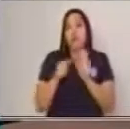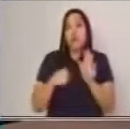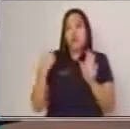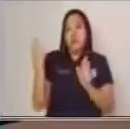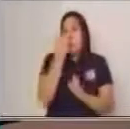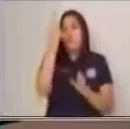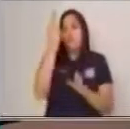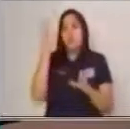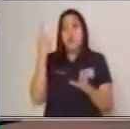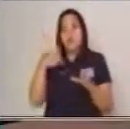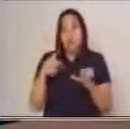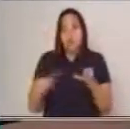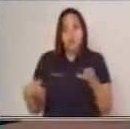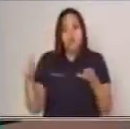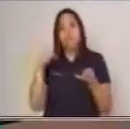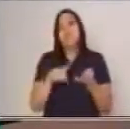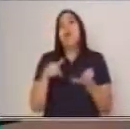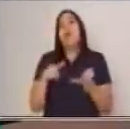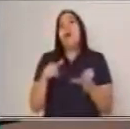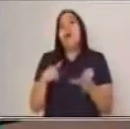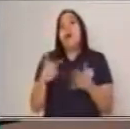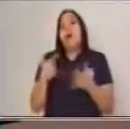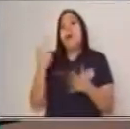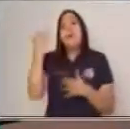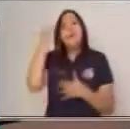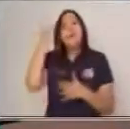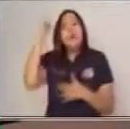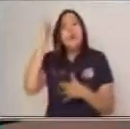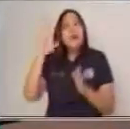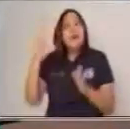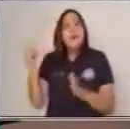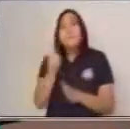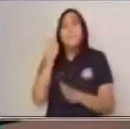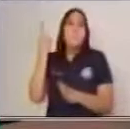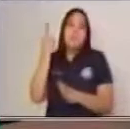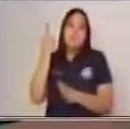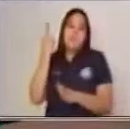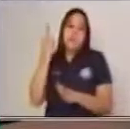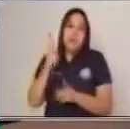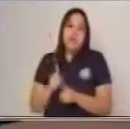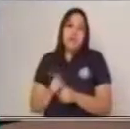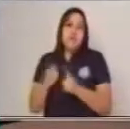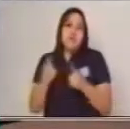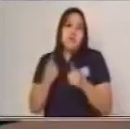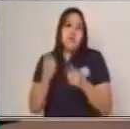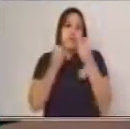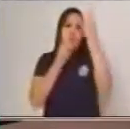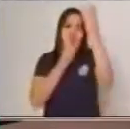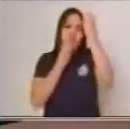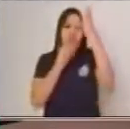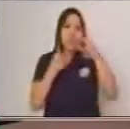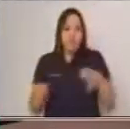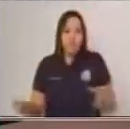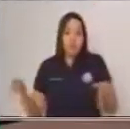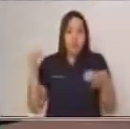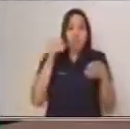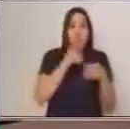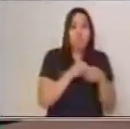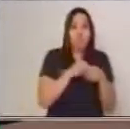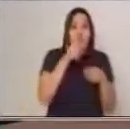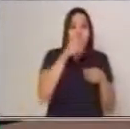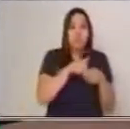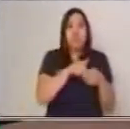tomando en cuenta nuestro criterio número uno, es una idea principal. Pero si es una información complementaria,